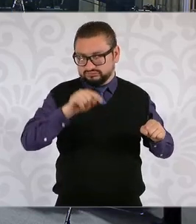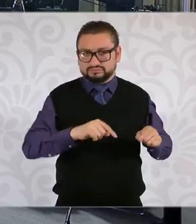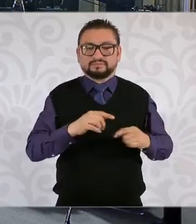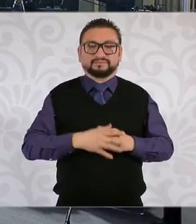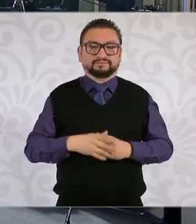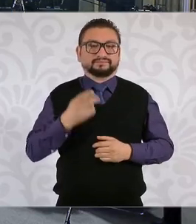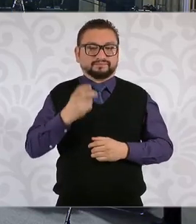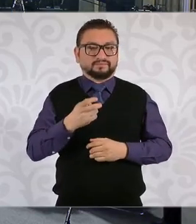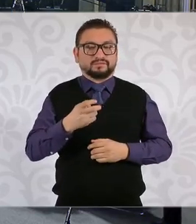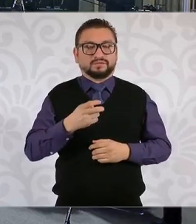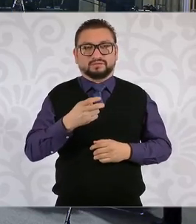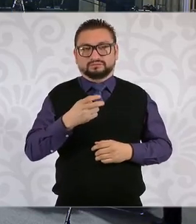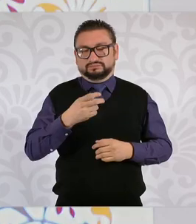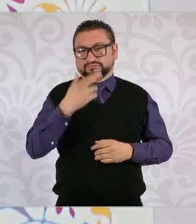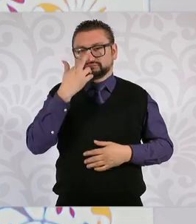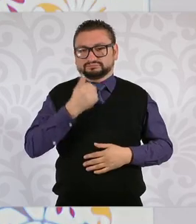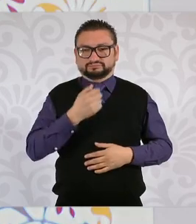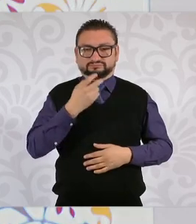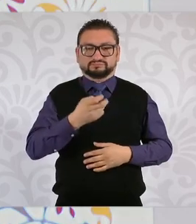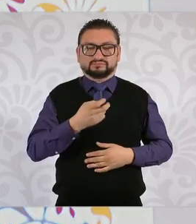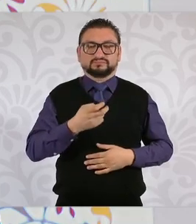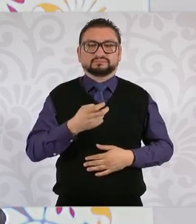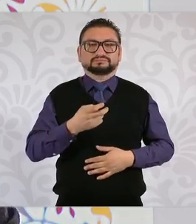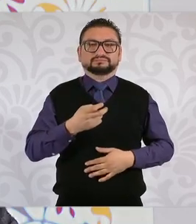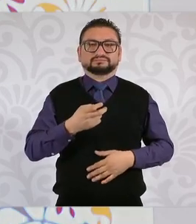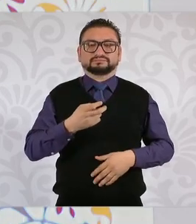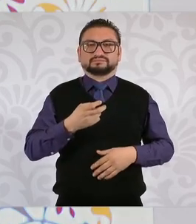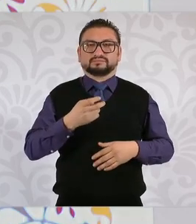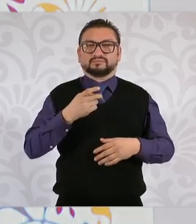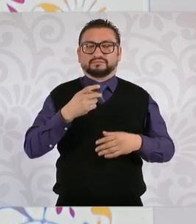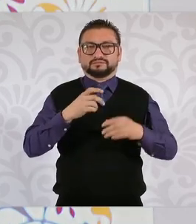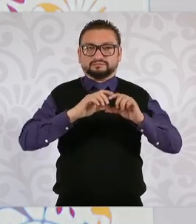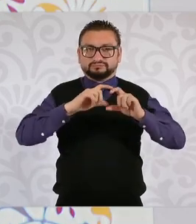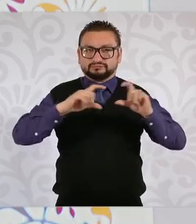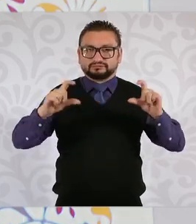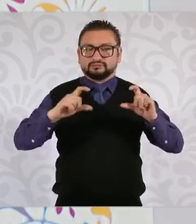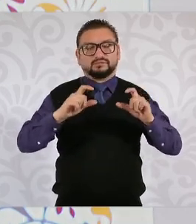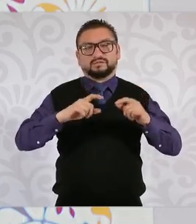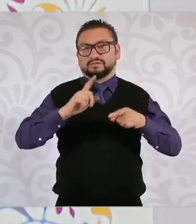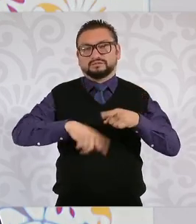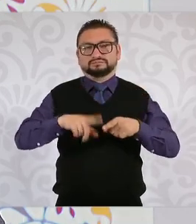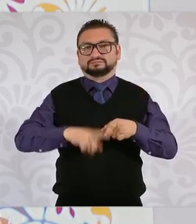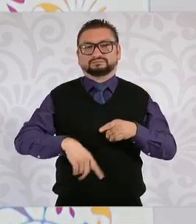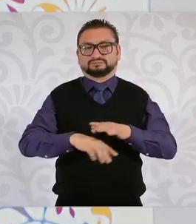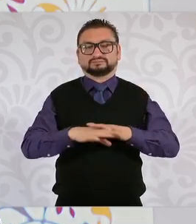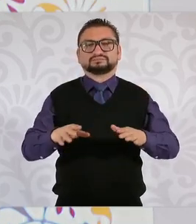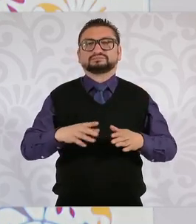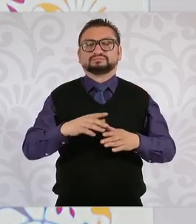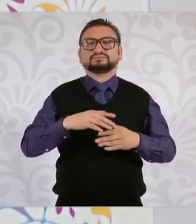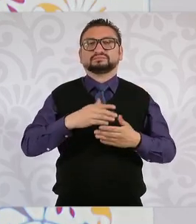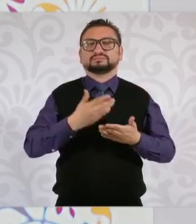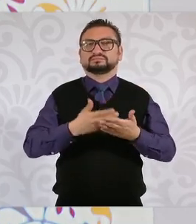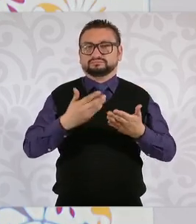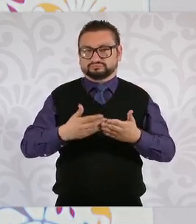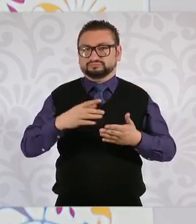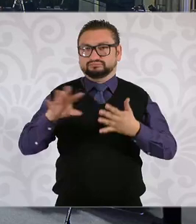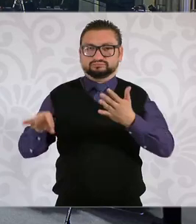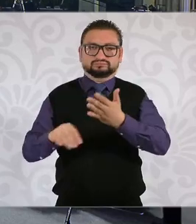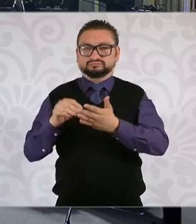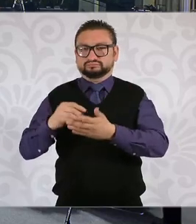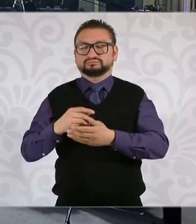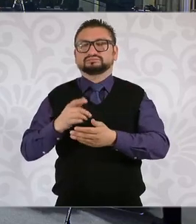Entonces, esa es la razón por la cual se quitó ese párrafo de la transición y va a quedar en las leyes secundarias.